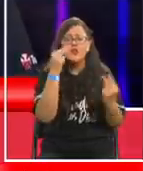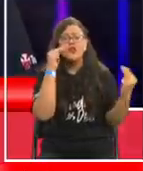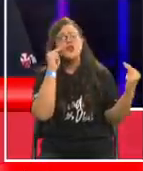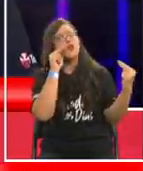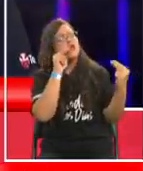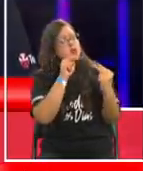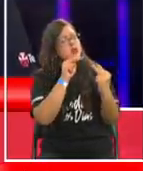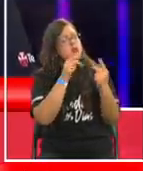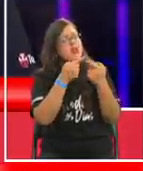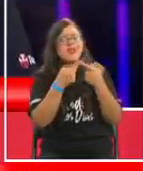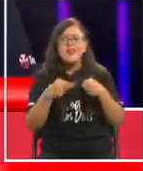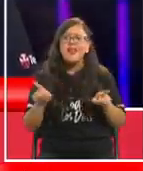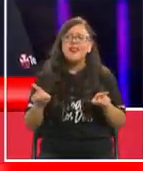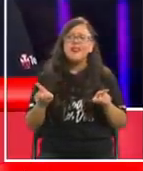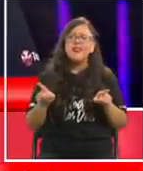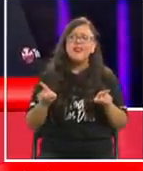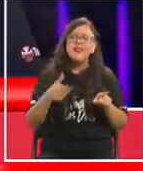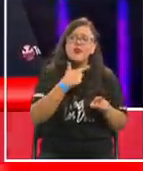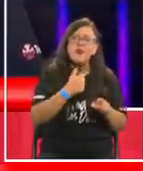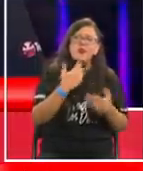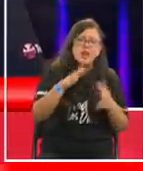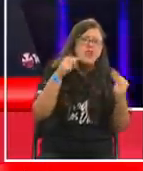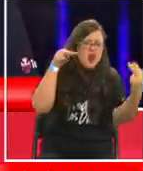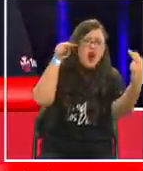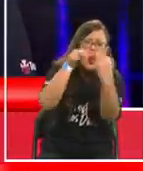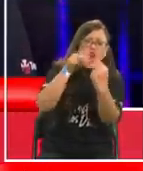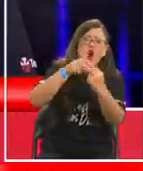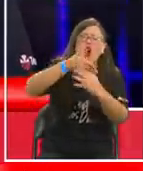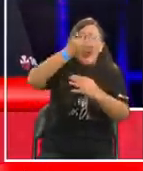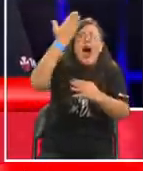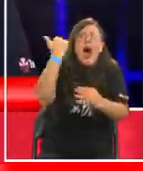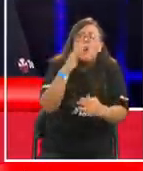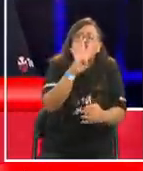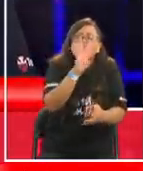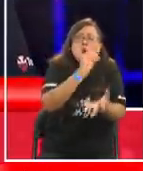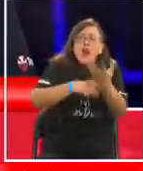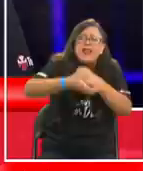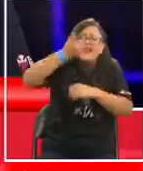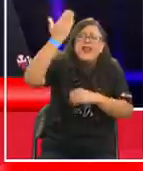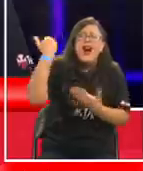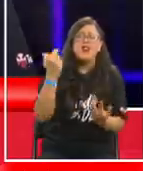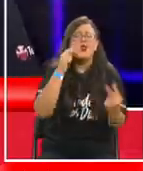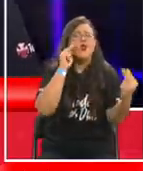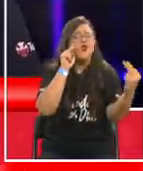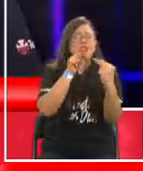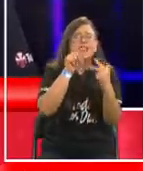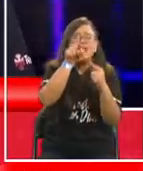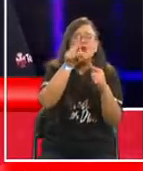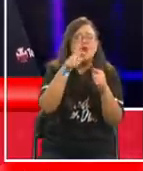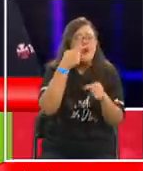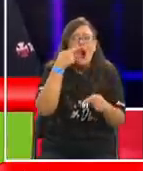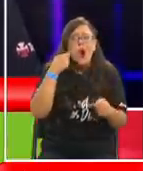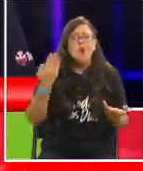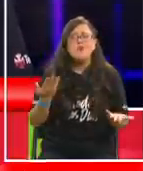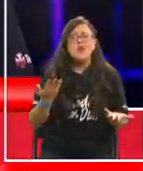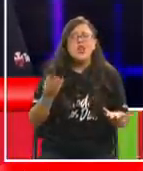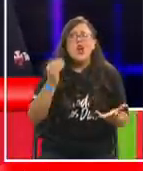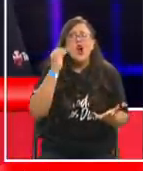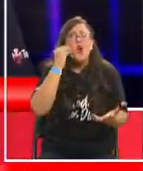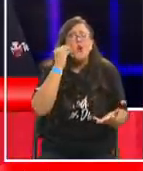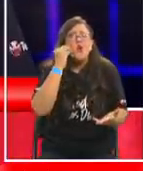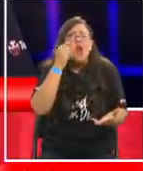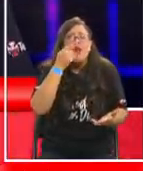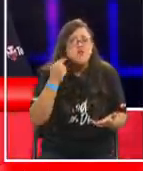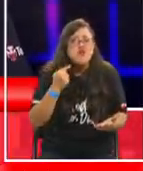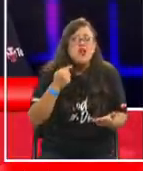y a mí me gusta en particular porque te conozco hace más de 40 años verte así como un hombre como un abuelo como un